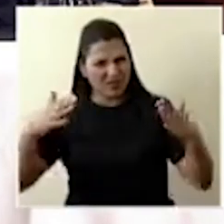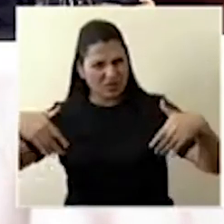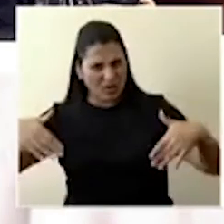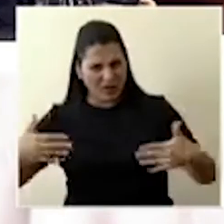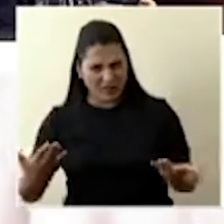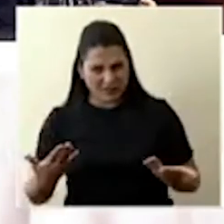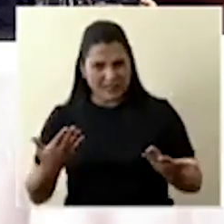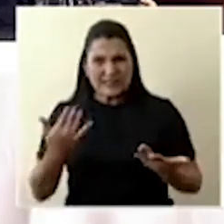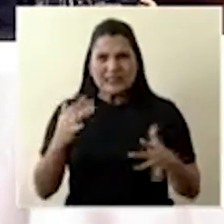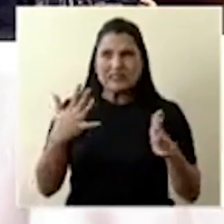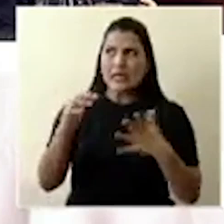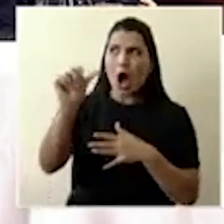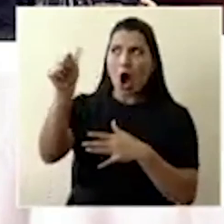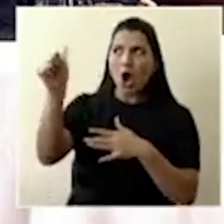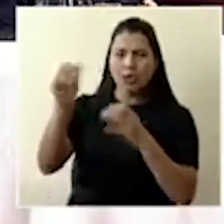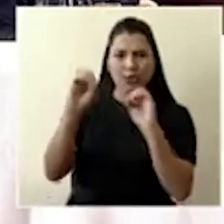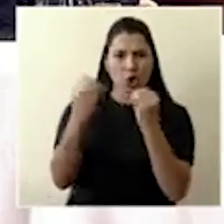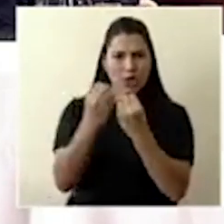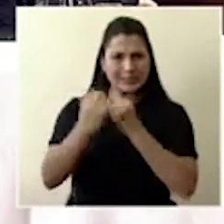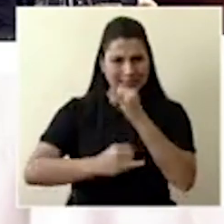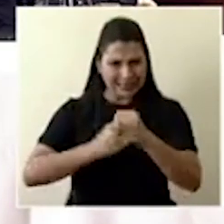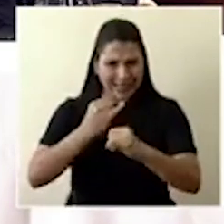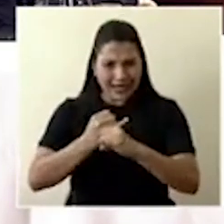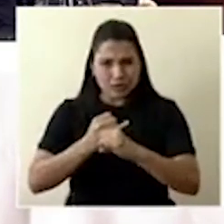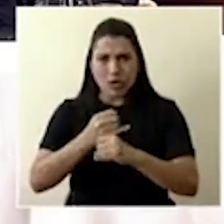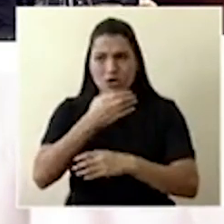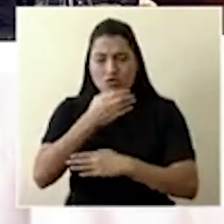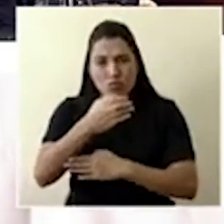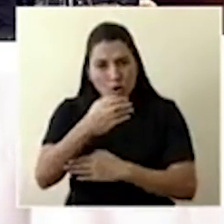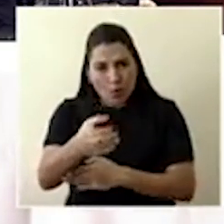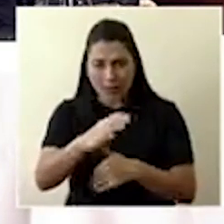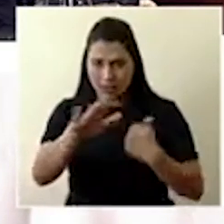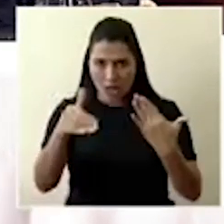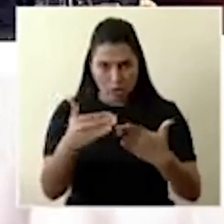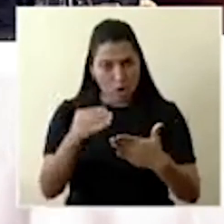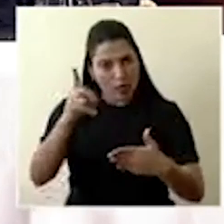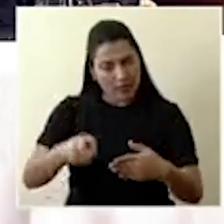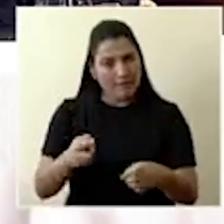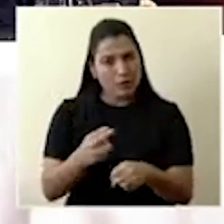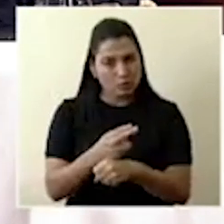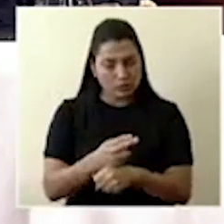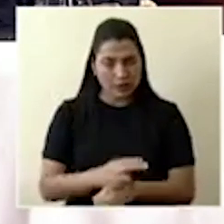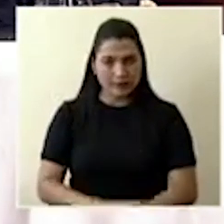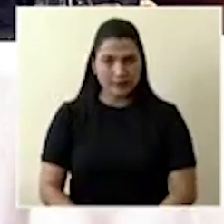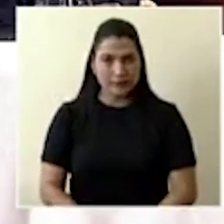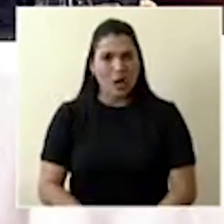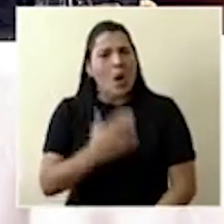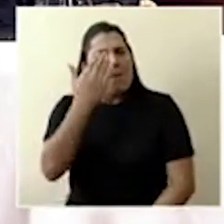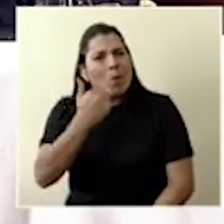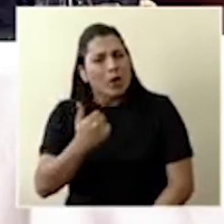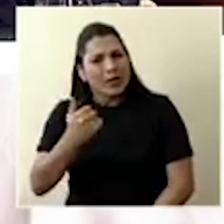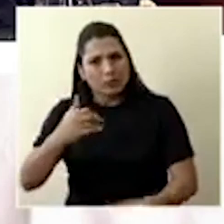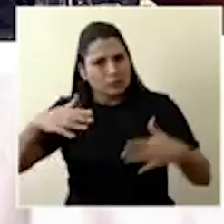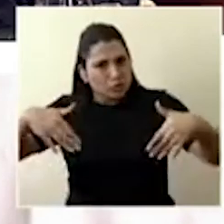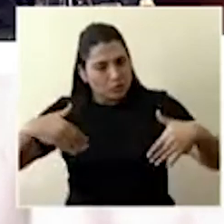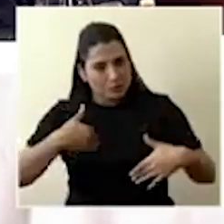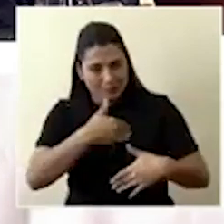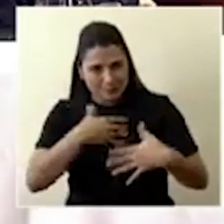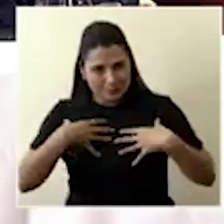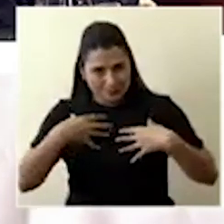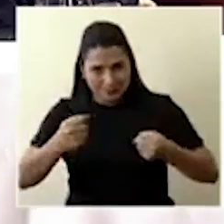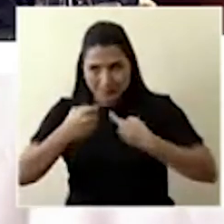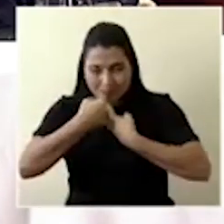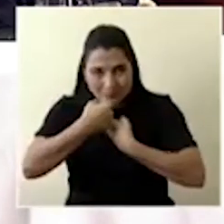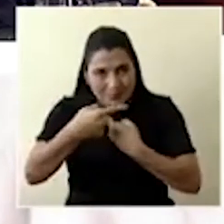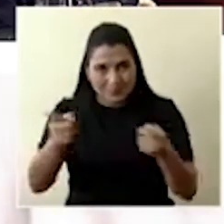sus lineamientos iniciales y ahora recomiendan su uso para reducir el riesgo del contagio de los asintomáticos a personas sanas? ¿Por qué no lo ha hecho hasta ahora viendo las respuestas